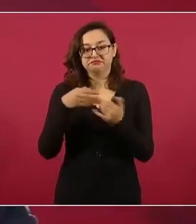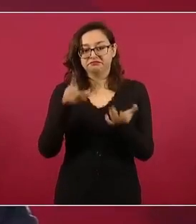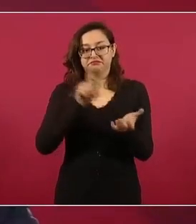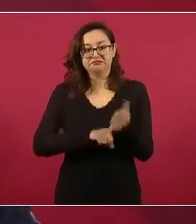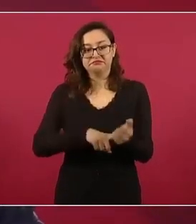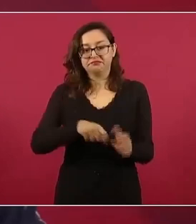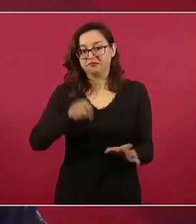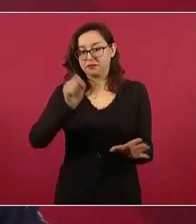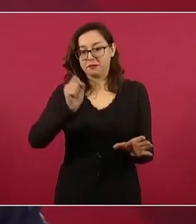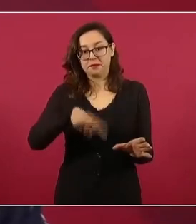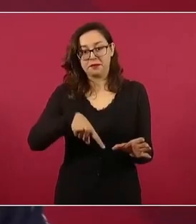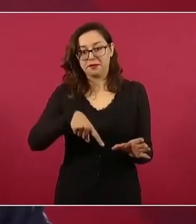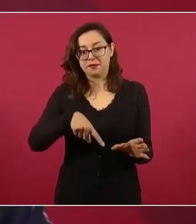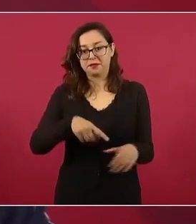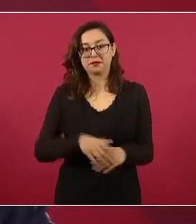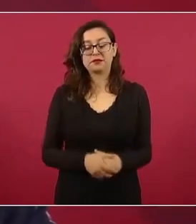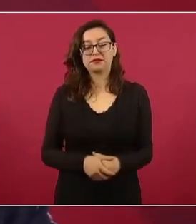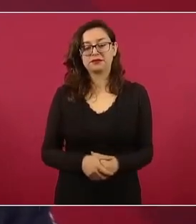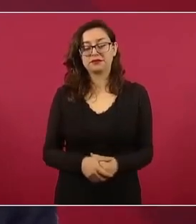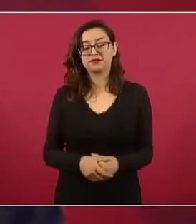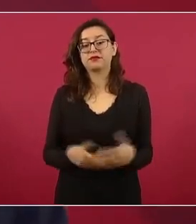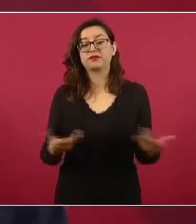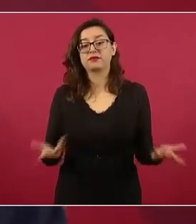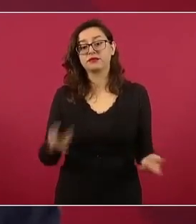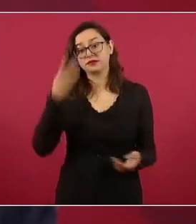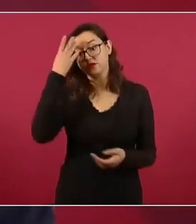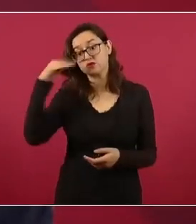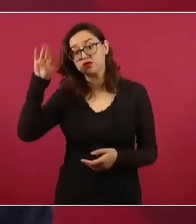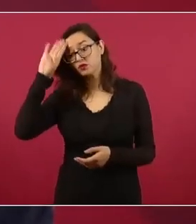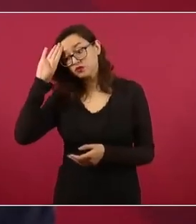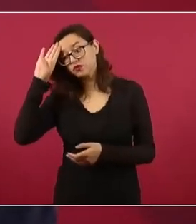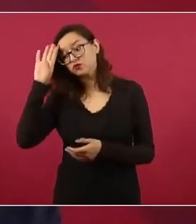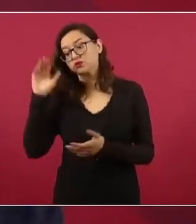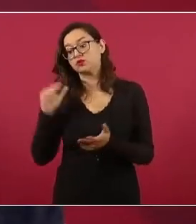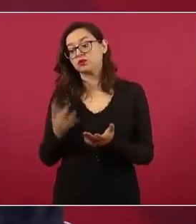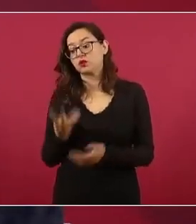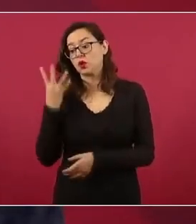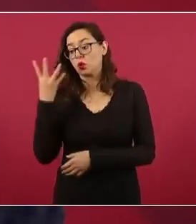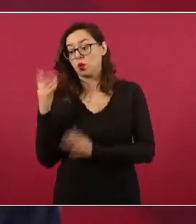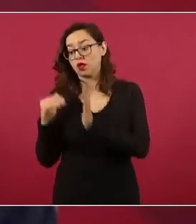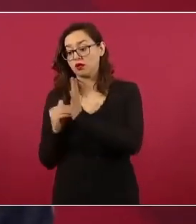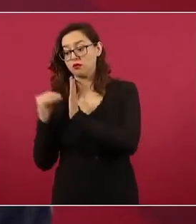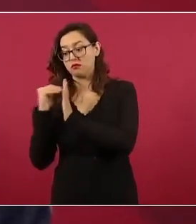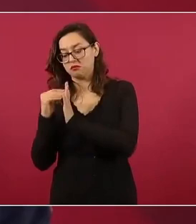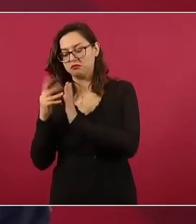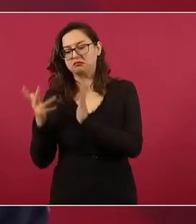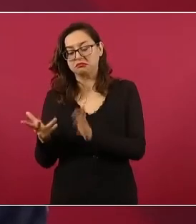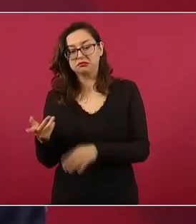pero nuestros hermanos cubanos repito cuatro millones y nosotros cuarenta millones